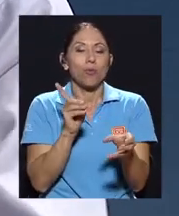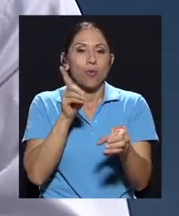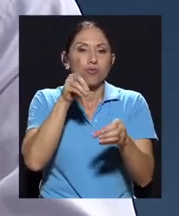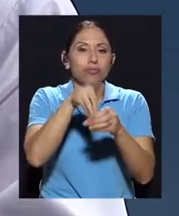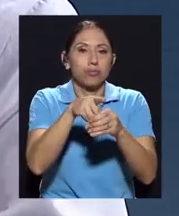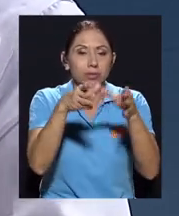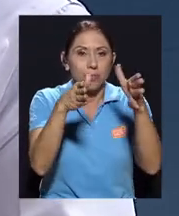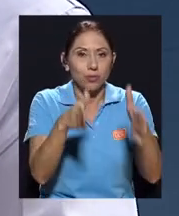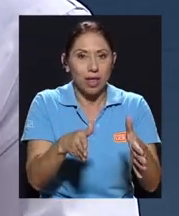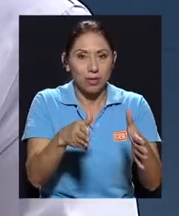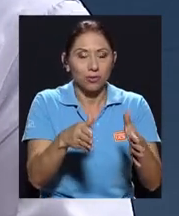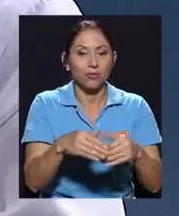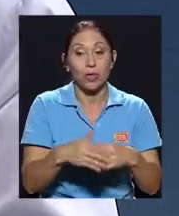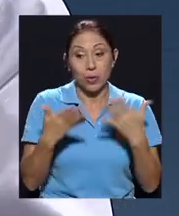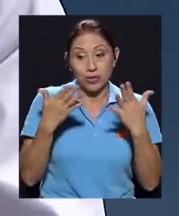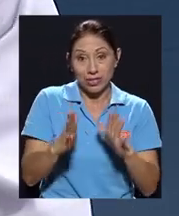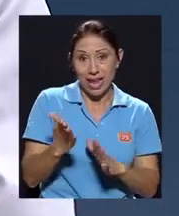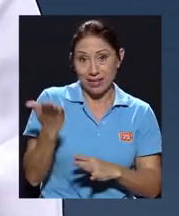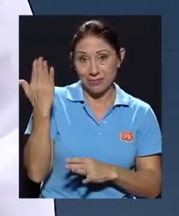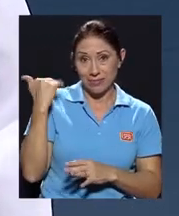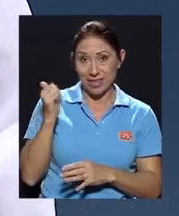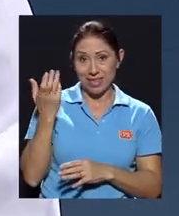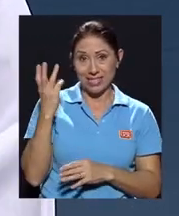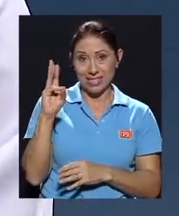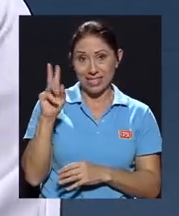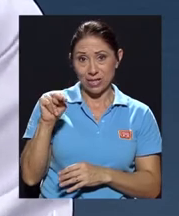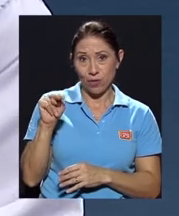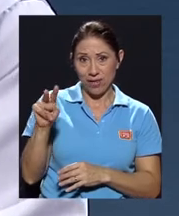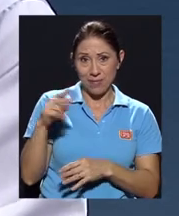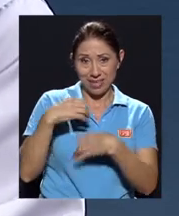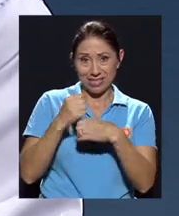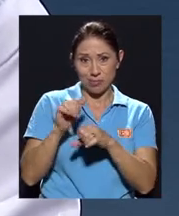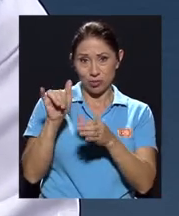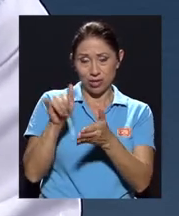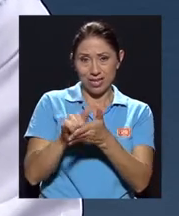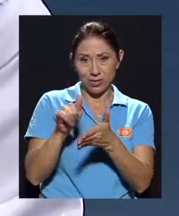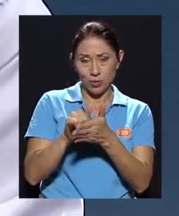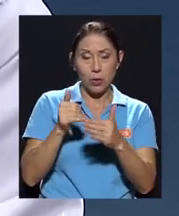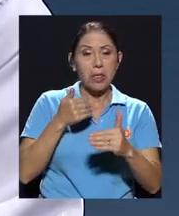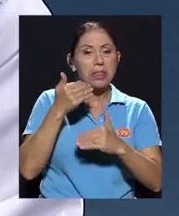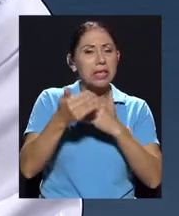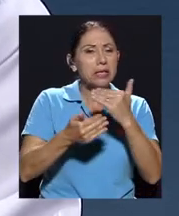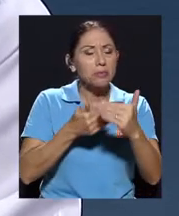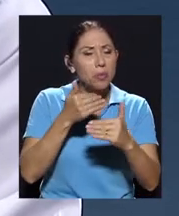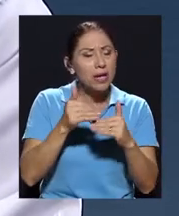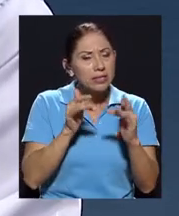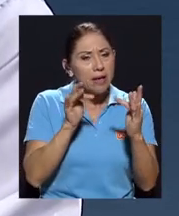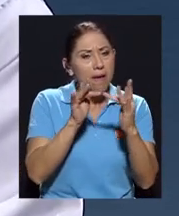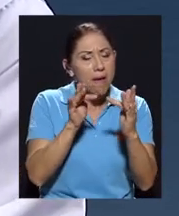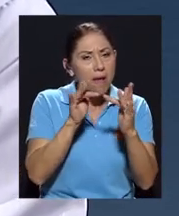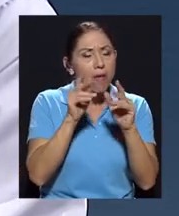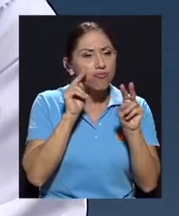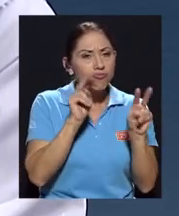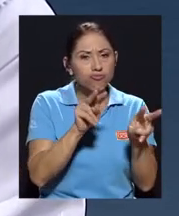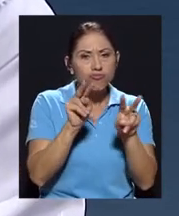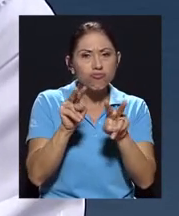Una vez que hicimos esto el 16 de noviembre, después le dimos un seguimiento y entablamos una serie de,